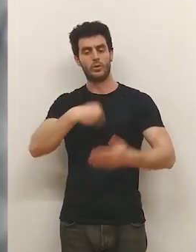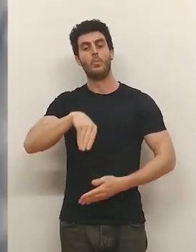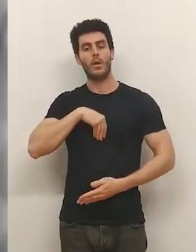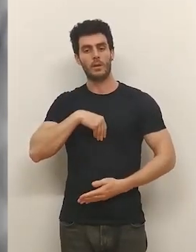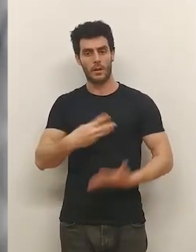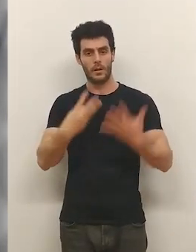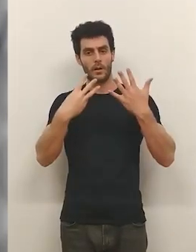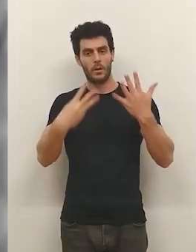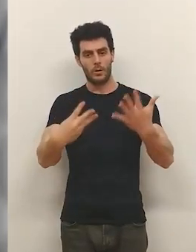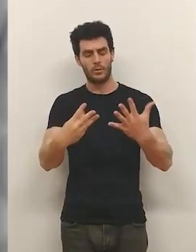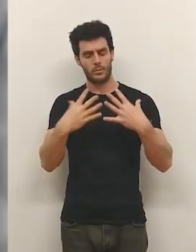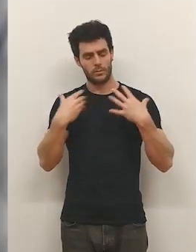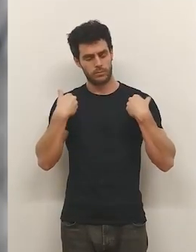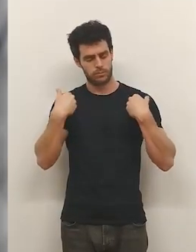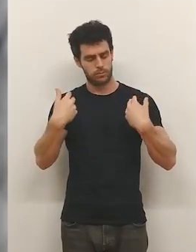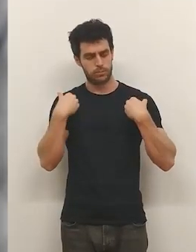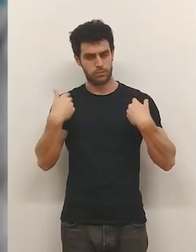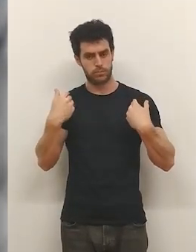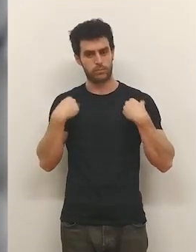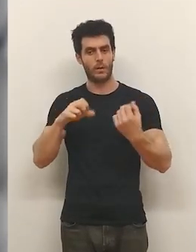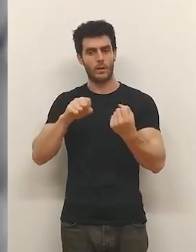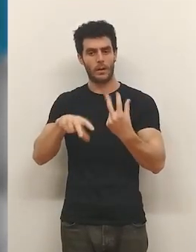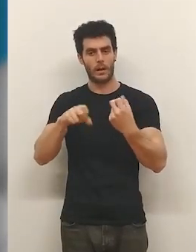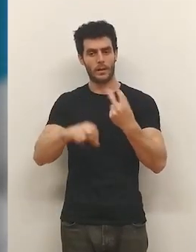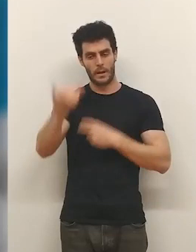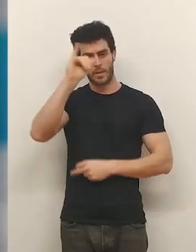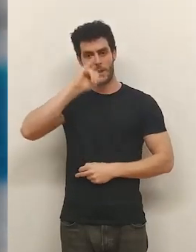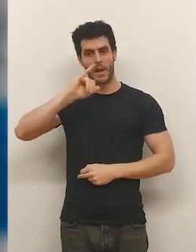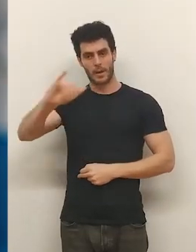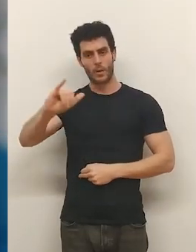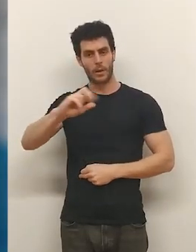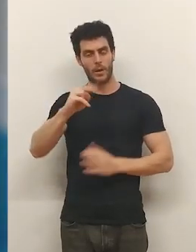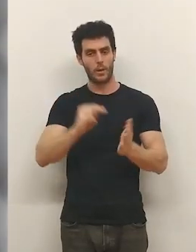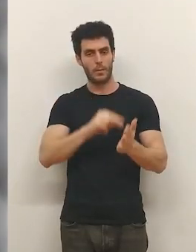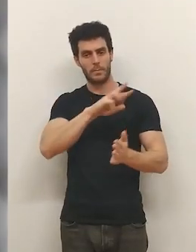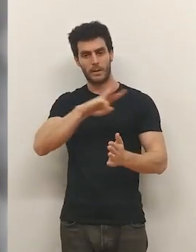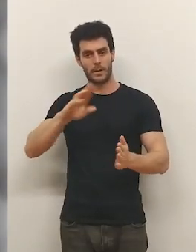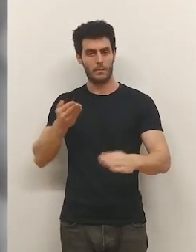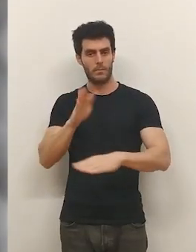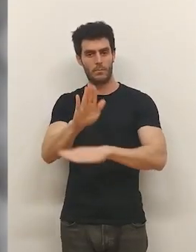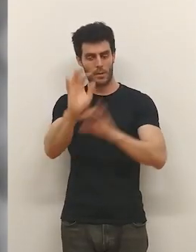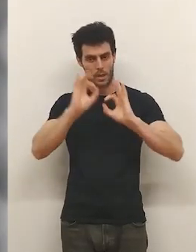fallecidos... ...ocho tragedias... ...que nos dejan las carreteras riojanas... ...este 2023.